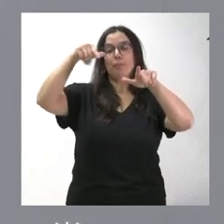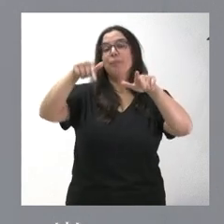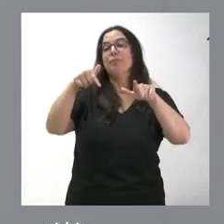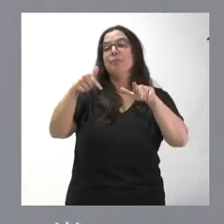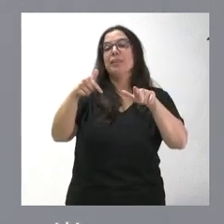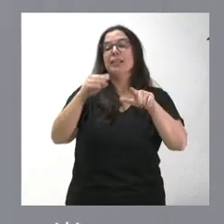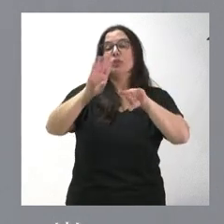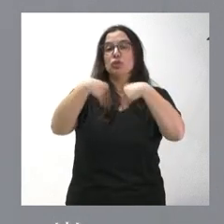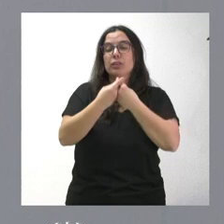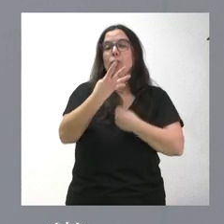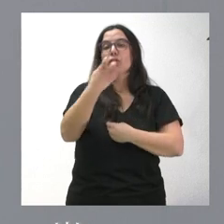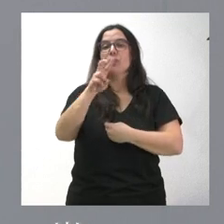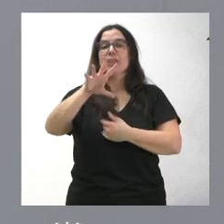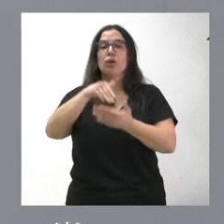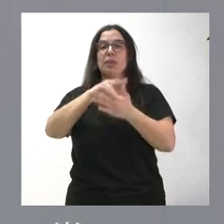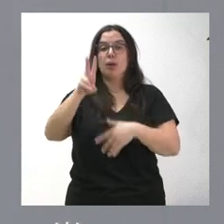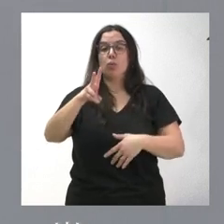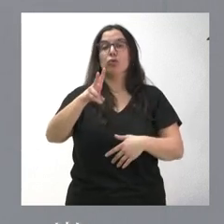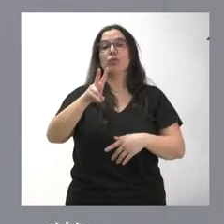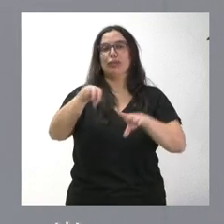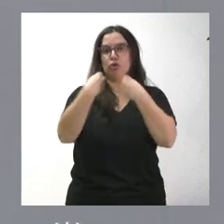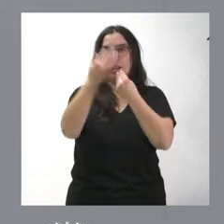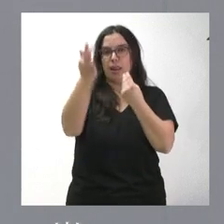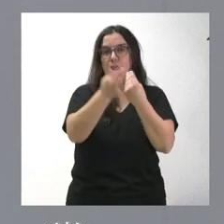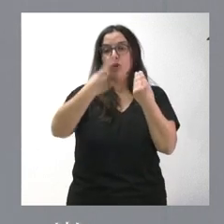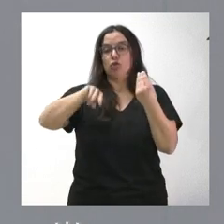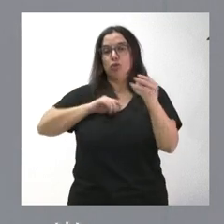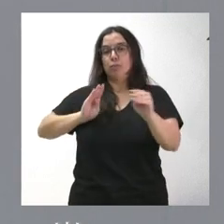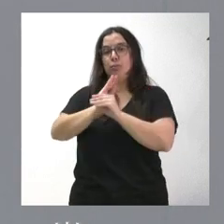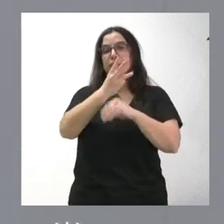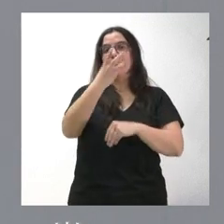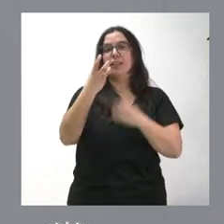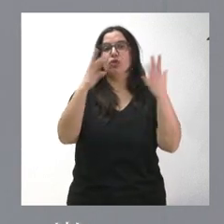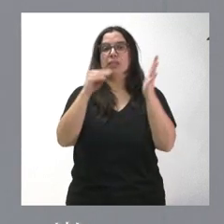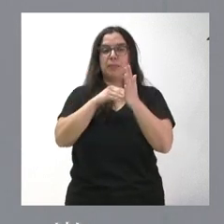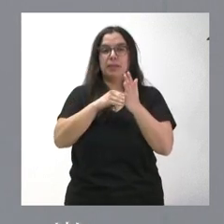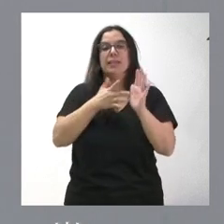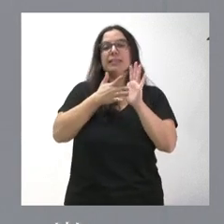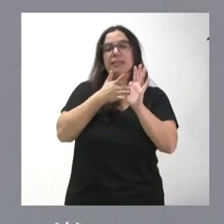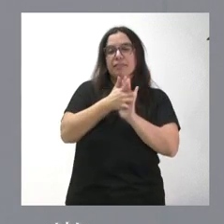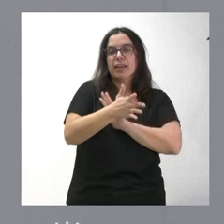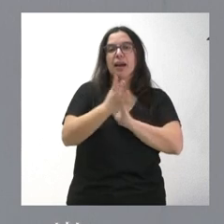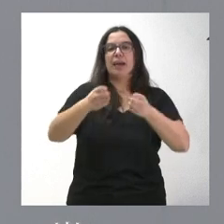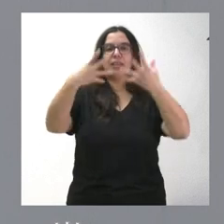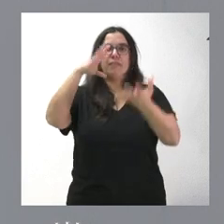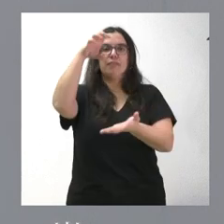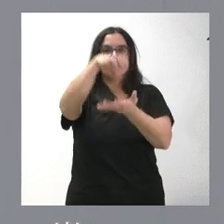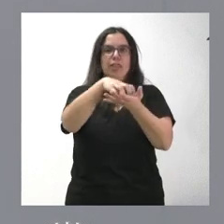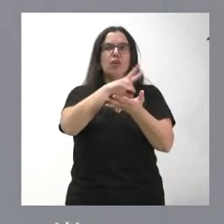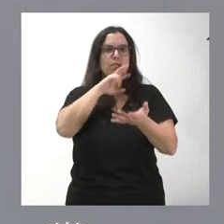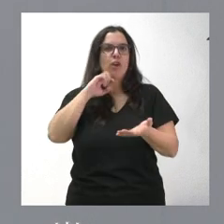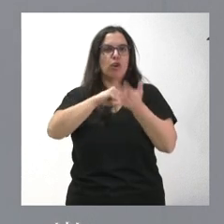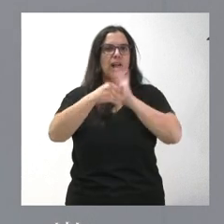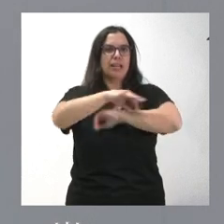425.000 euros, de los cuales la Junta de Castilla y León su vencina, 380.000. Estamos ante un edificio extranjero de valor arquitectónico,